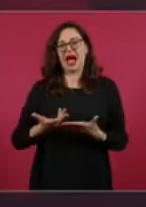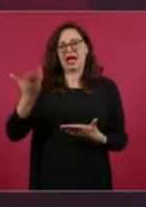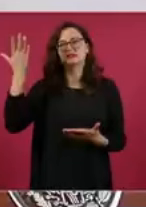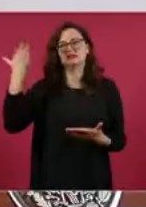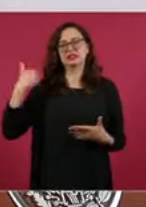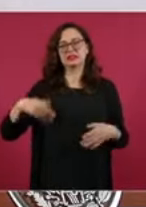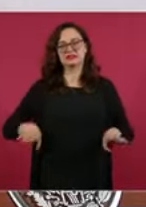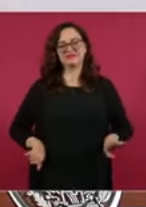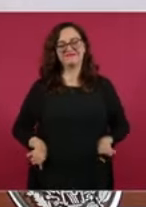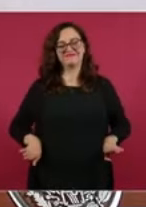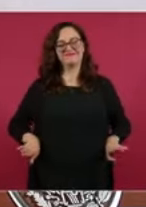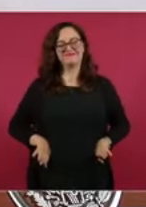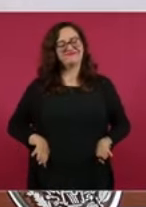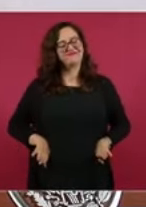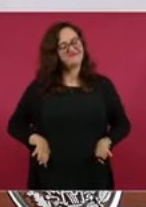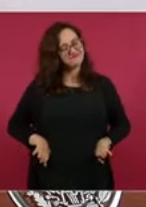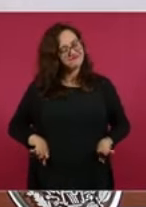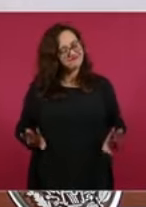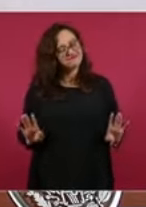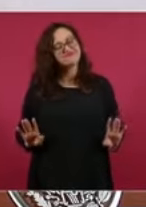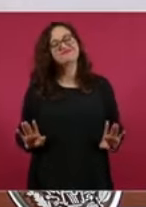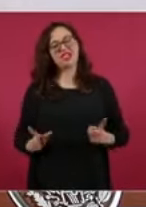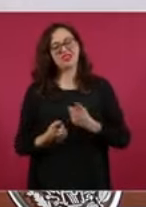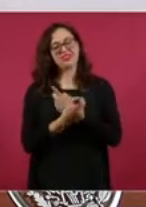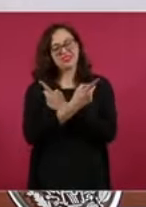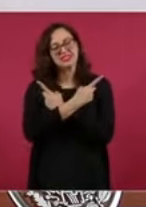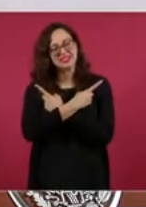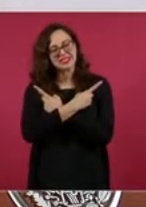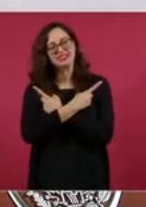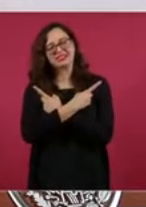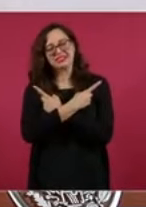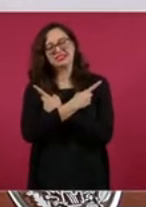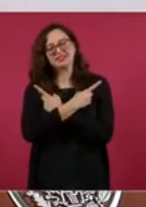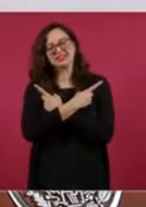en los fundadores.